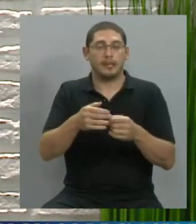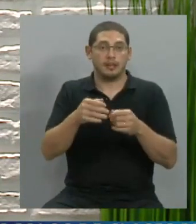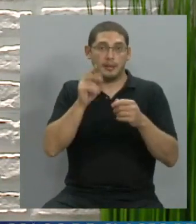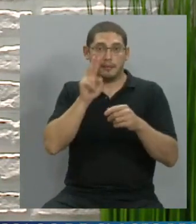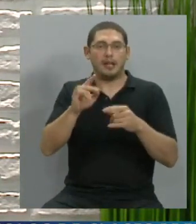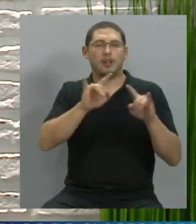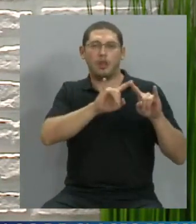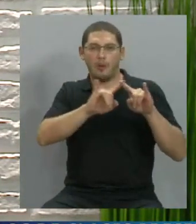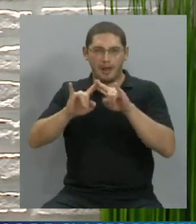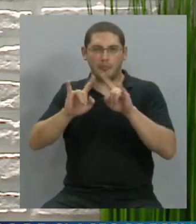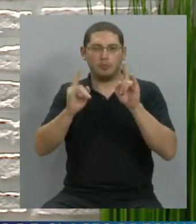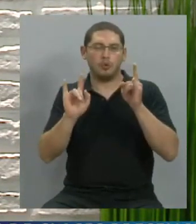.universidad.com.ar Gracias.